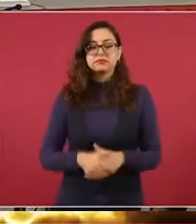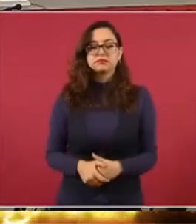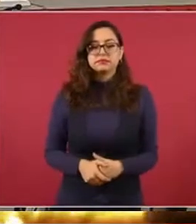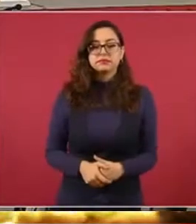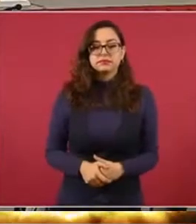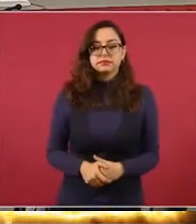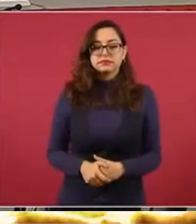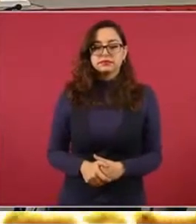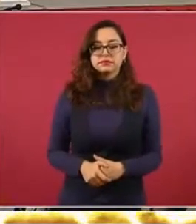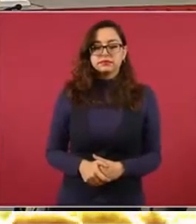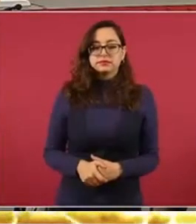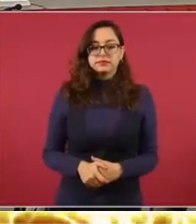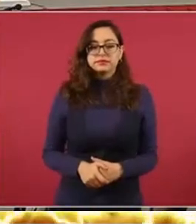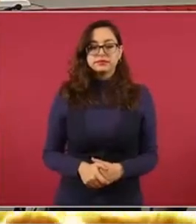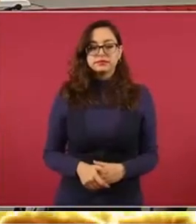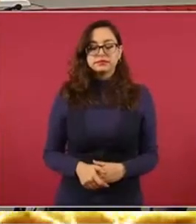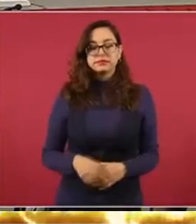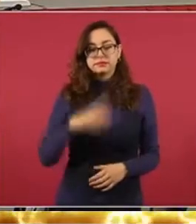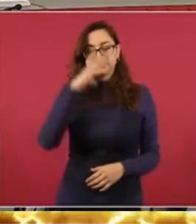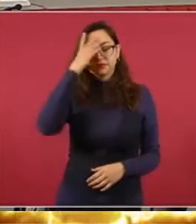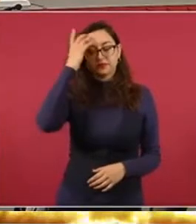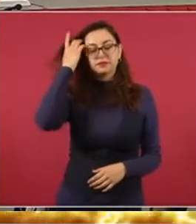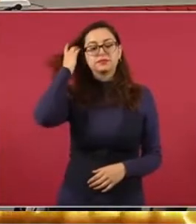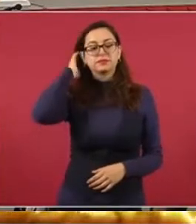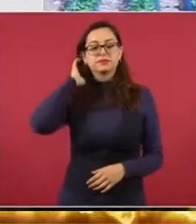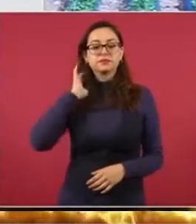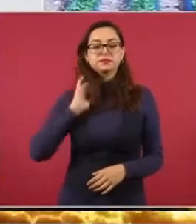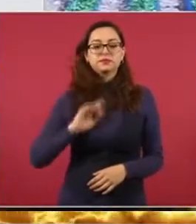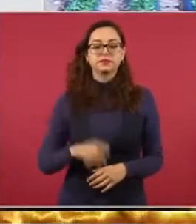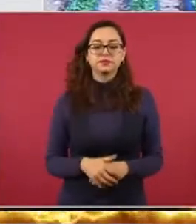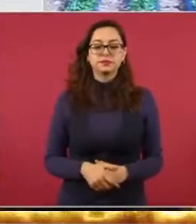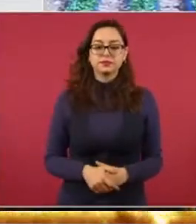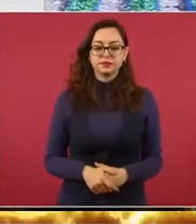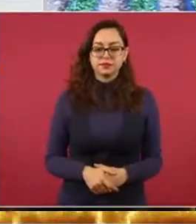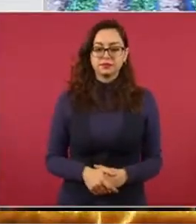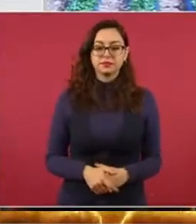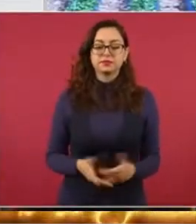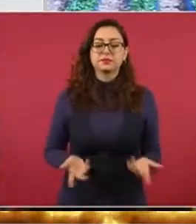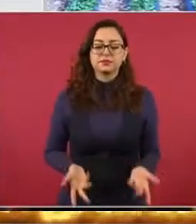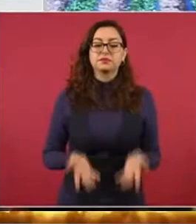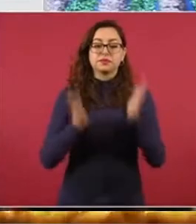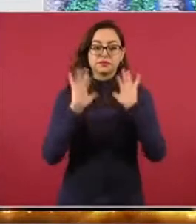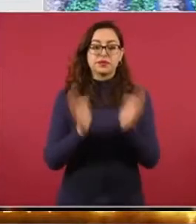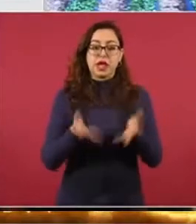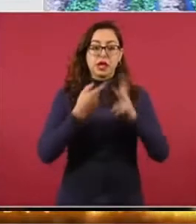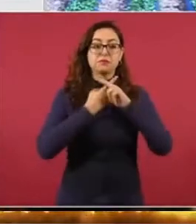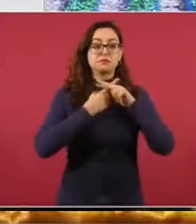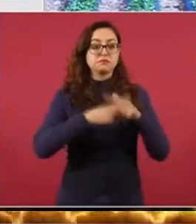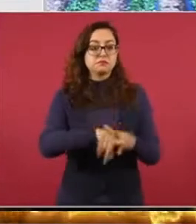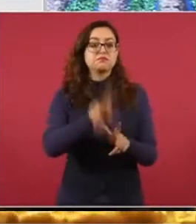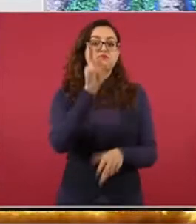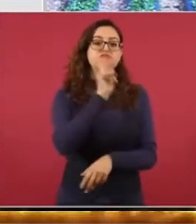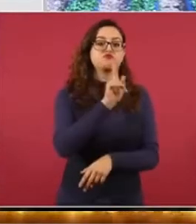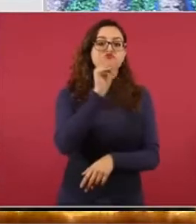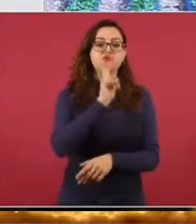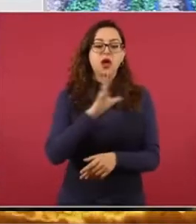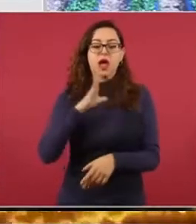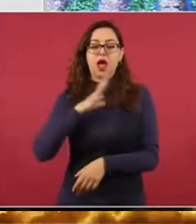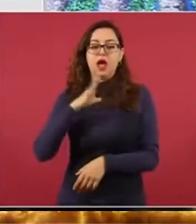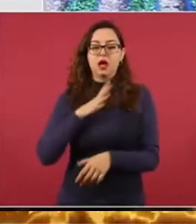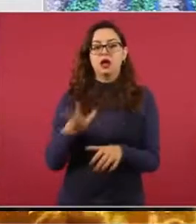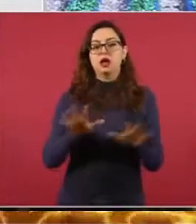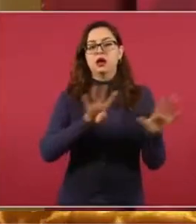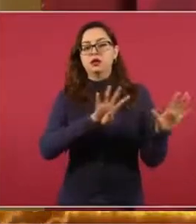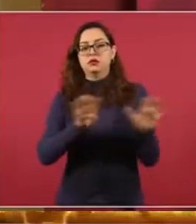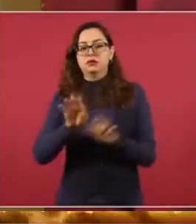si la siguiente, ya tenemos algunos datos, iniciamos recientemente en un par de consulados, llevamos 981 personas